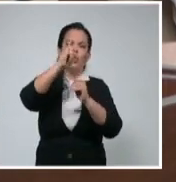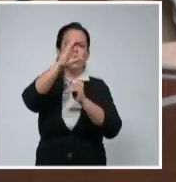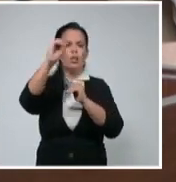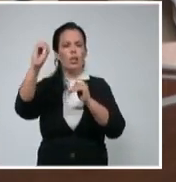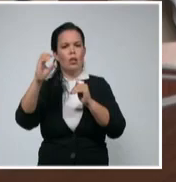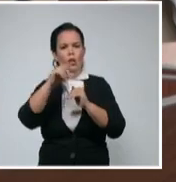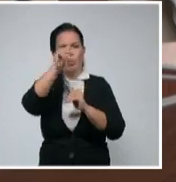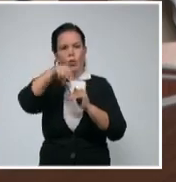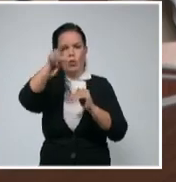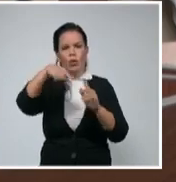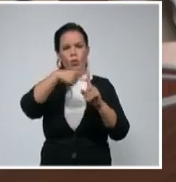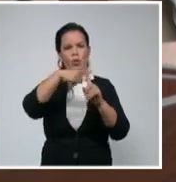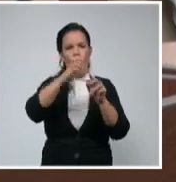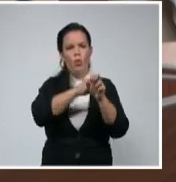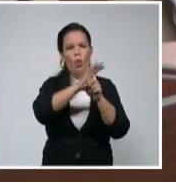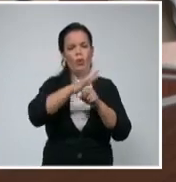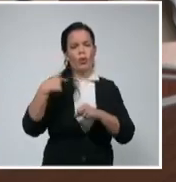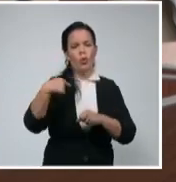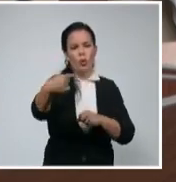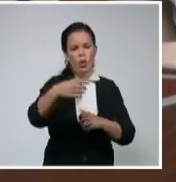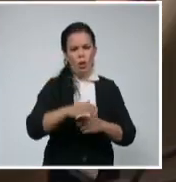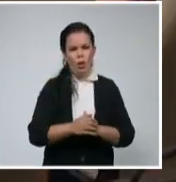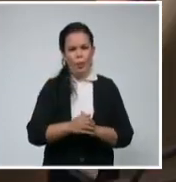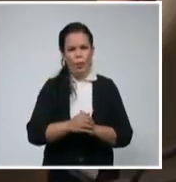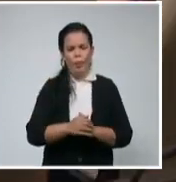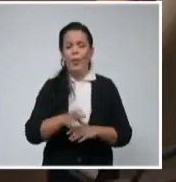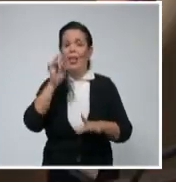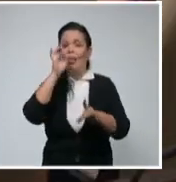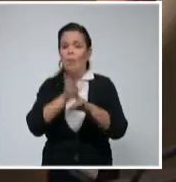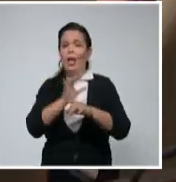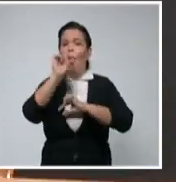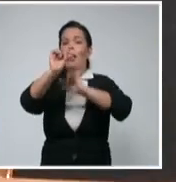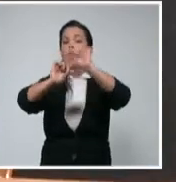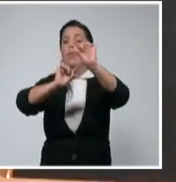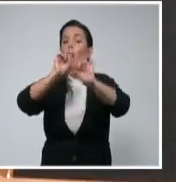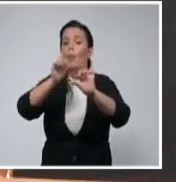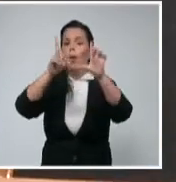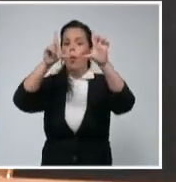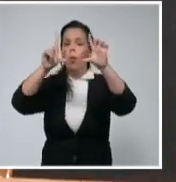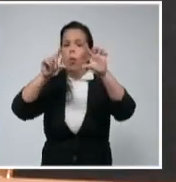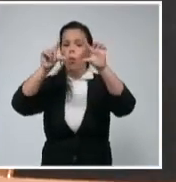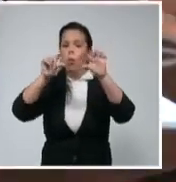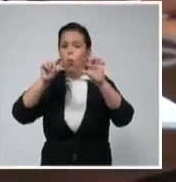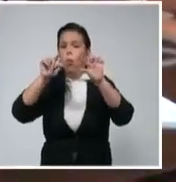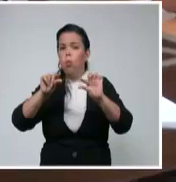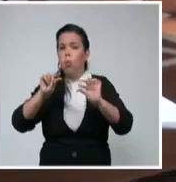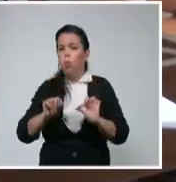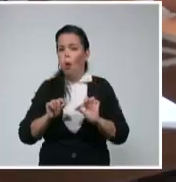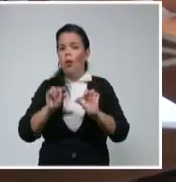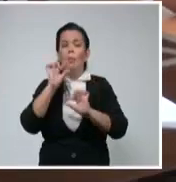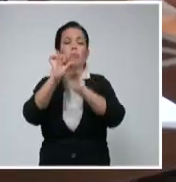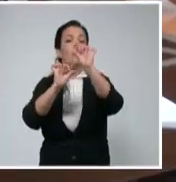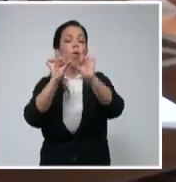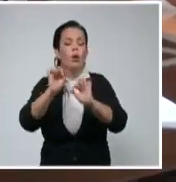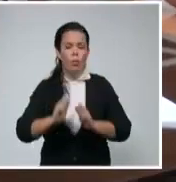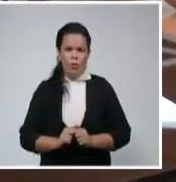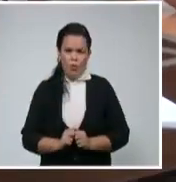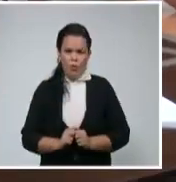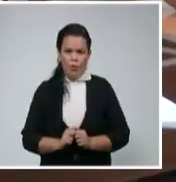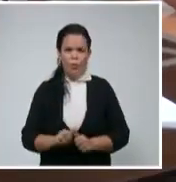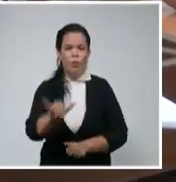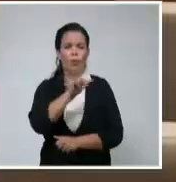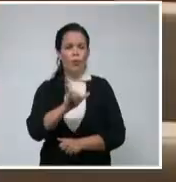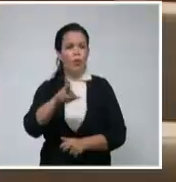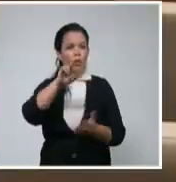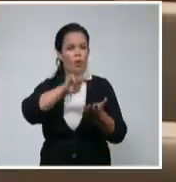con una tendencia a decrecer pero muy lentamente. Y para analizar la situación epidemiológica en el país, sesionó también este martes